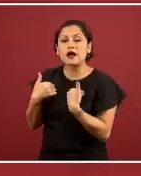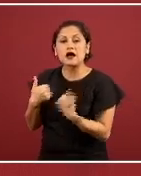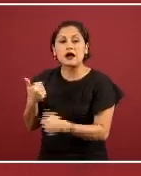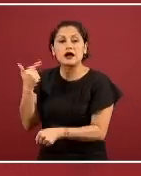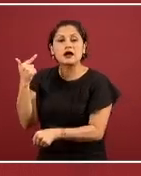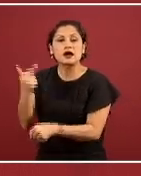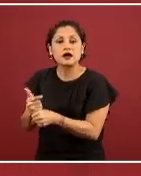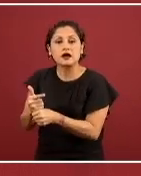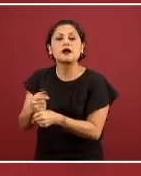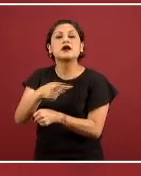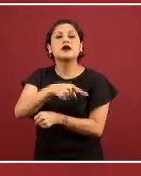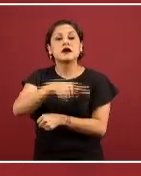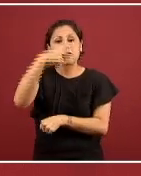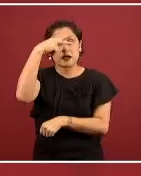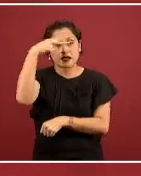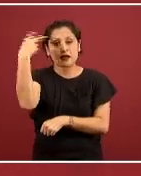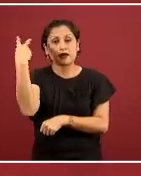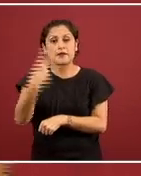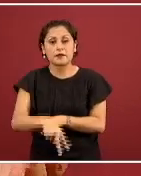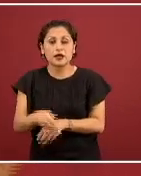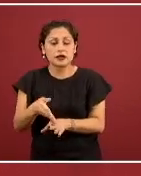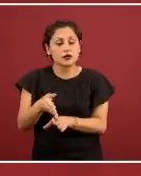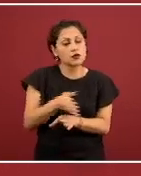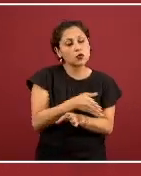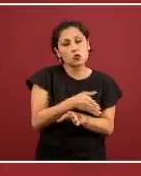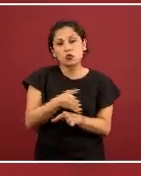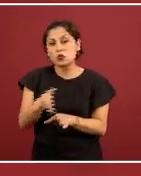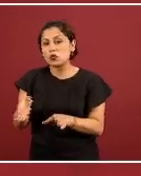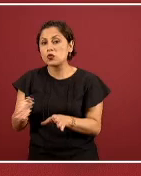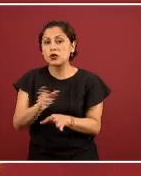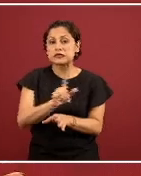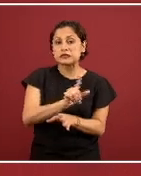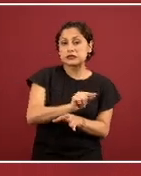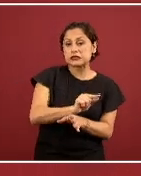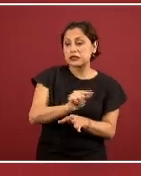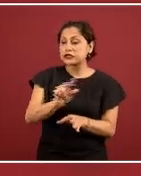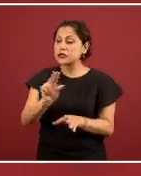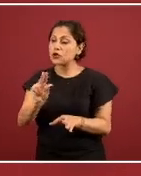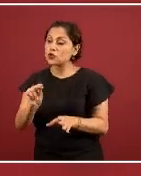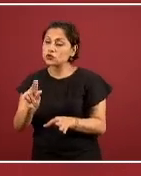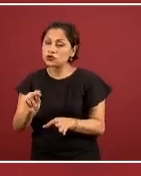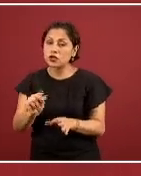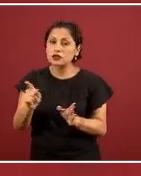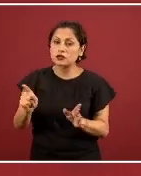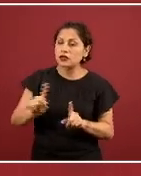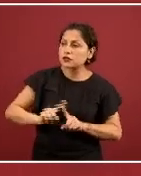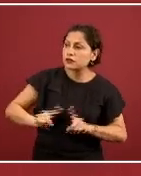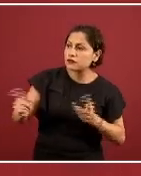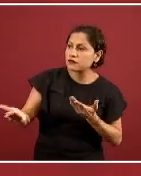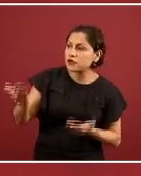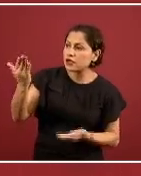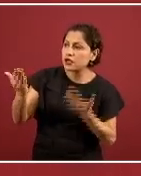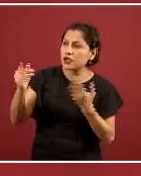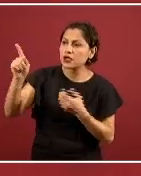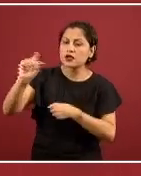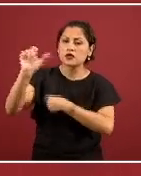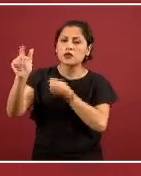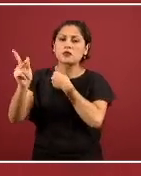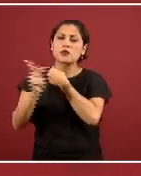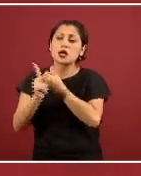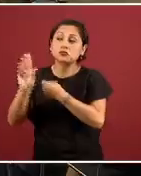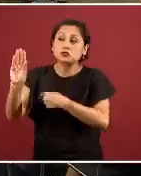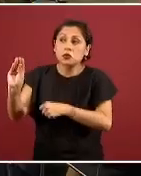infectados estuvieron entre 70, 80, algunos países han comunicado inclusive hasta el 90, que en el hoy todavía son